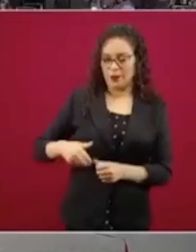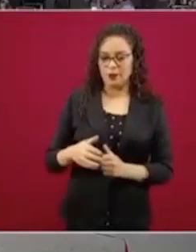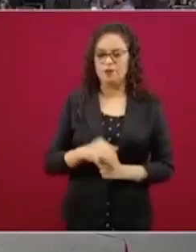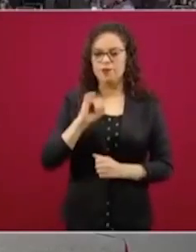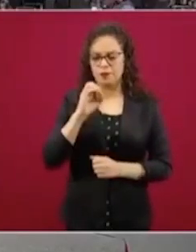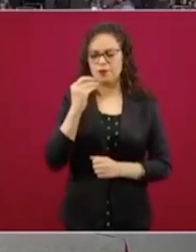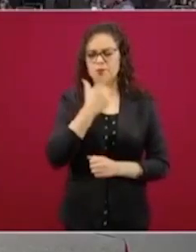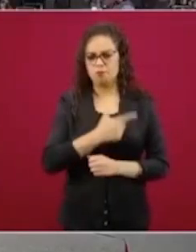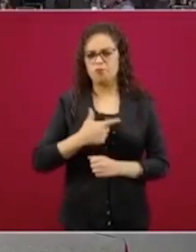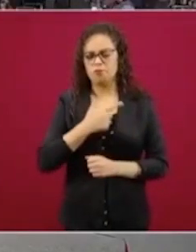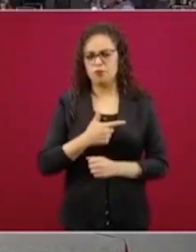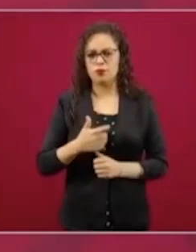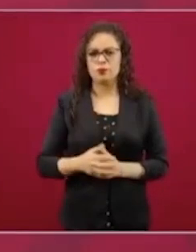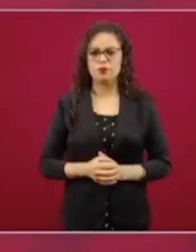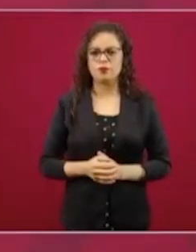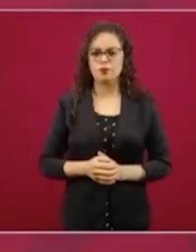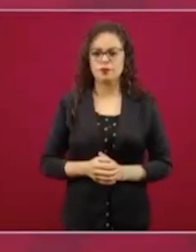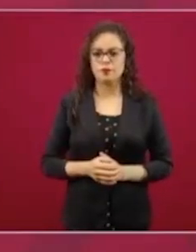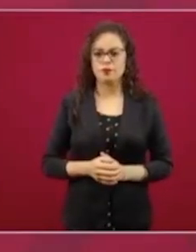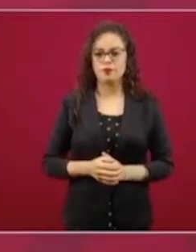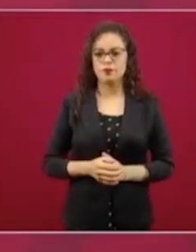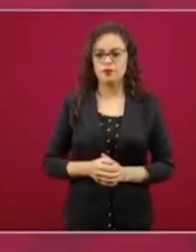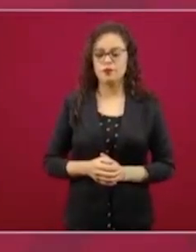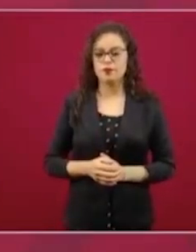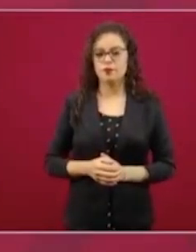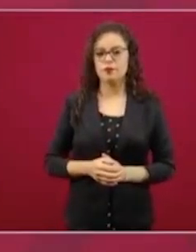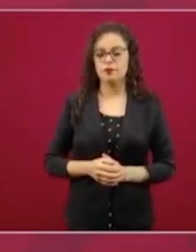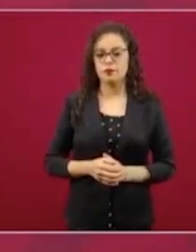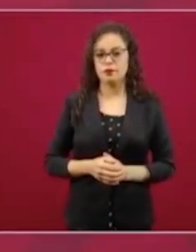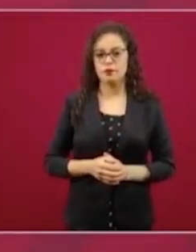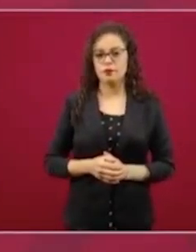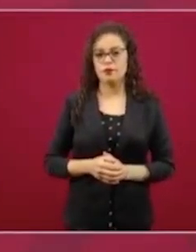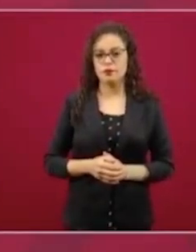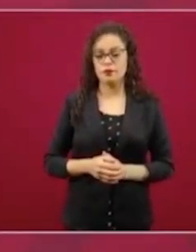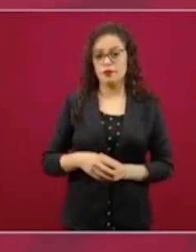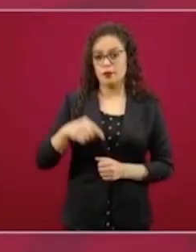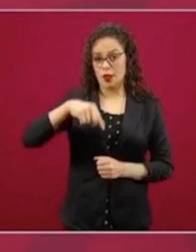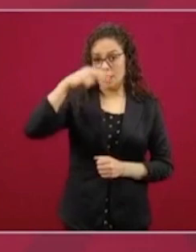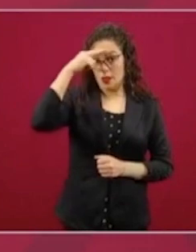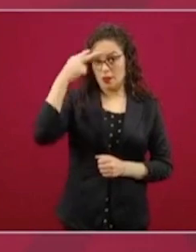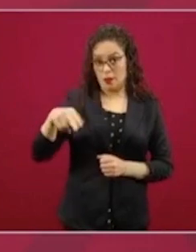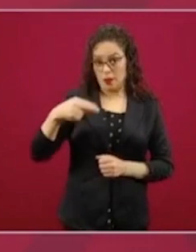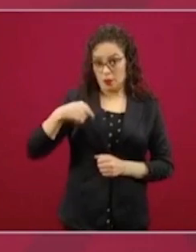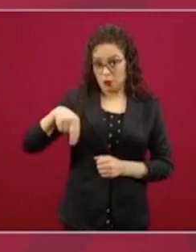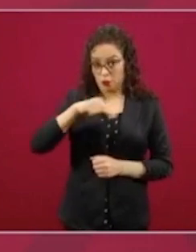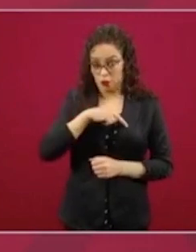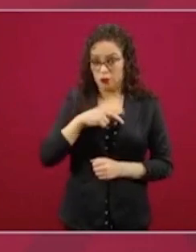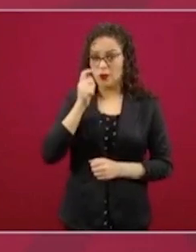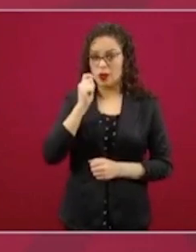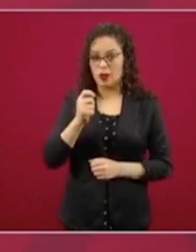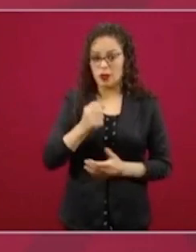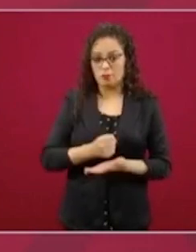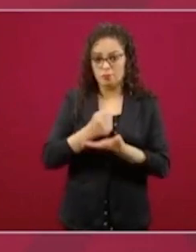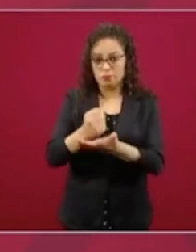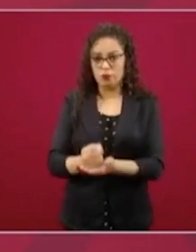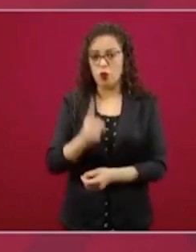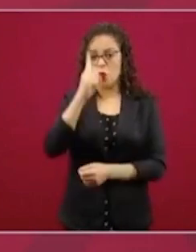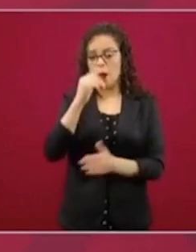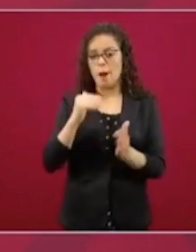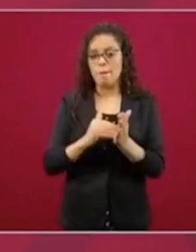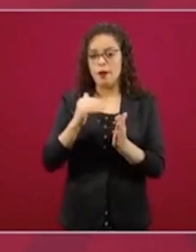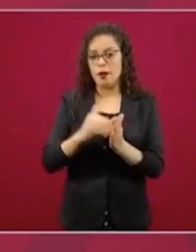La aportación nuestra en este momento para ingresar al equipo es de un millón de euros